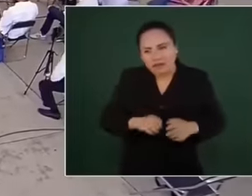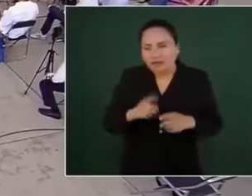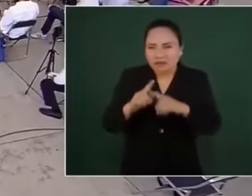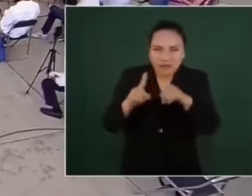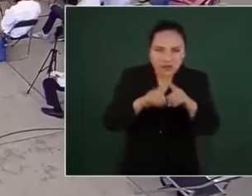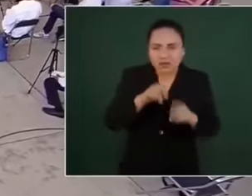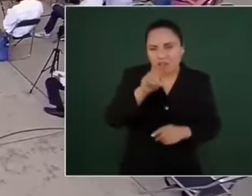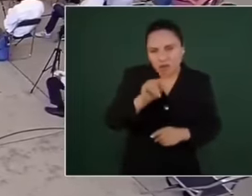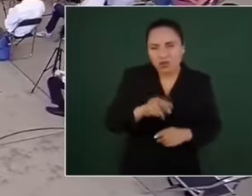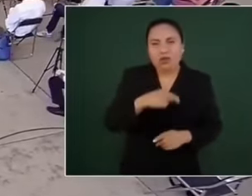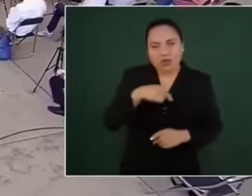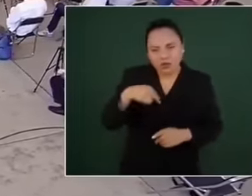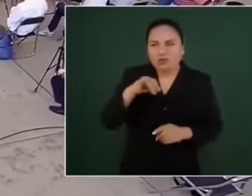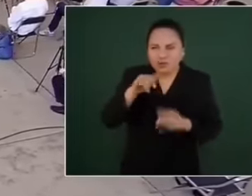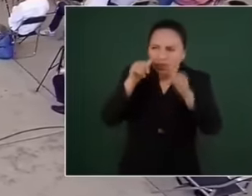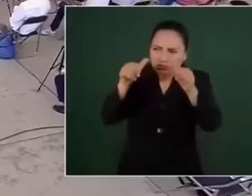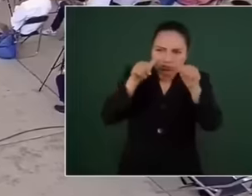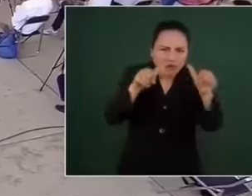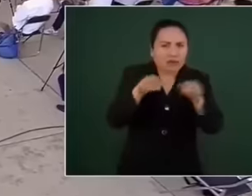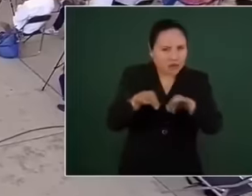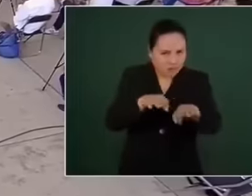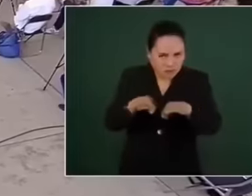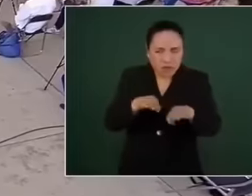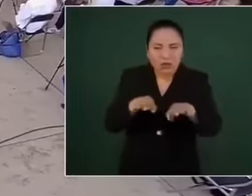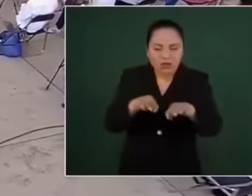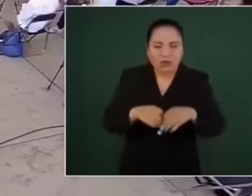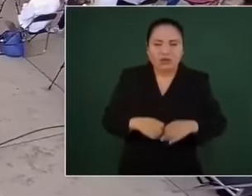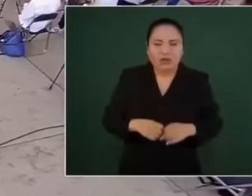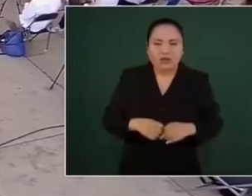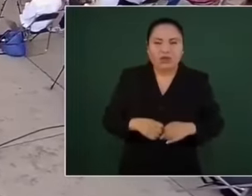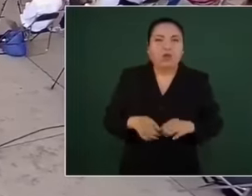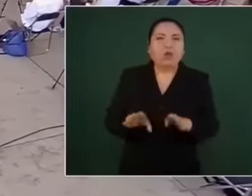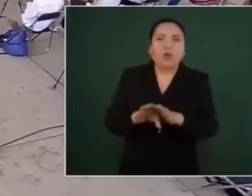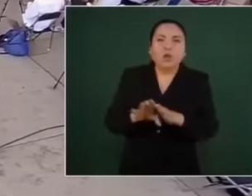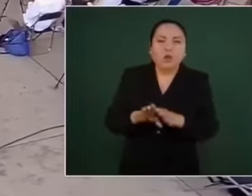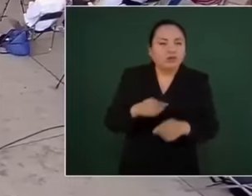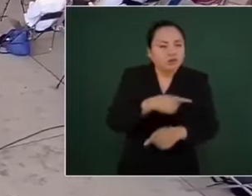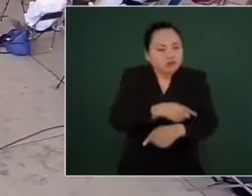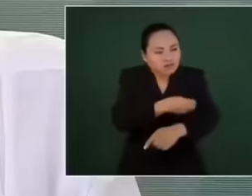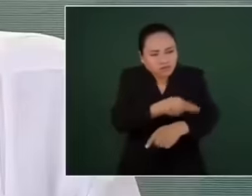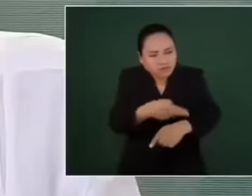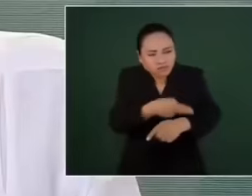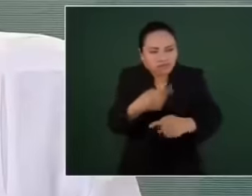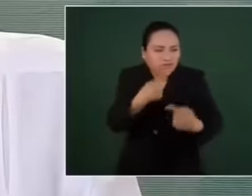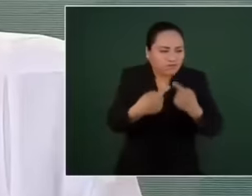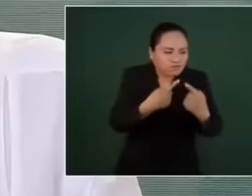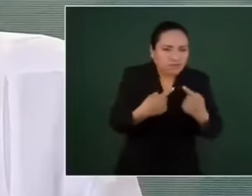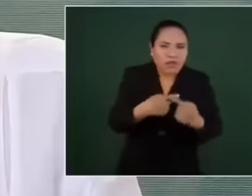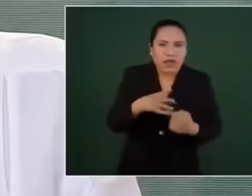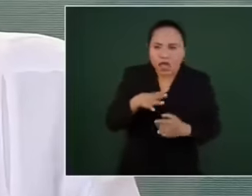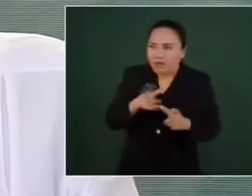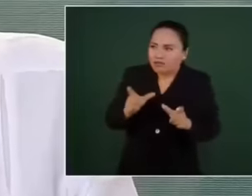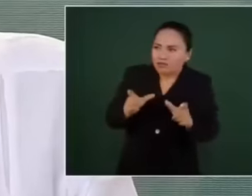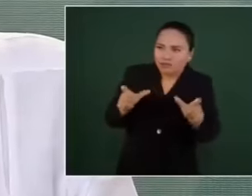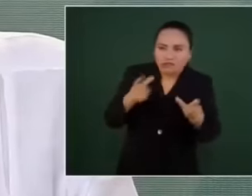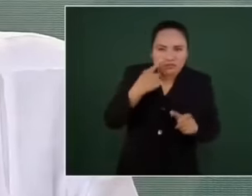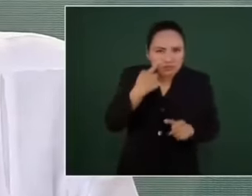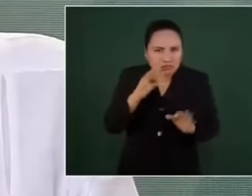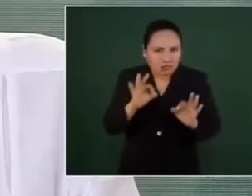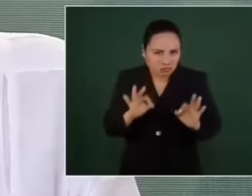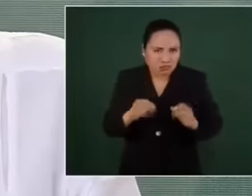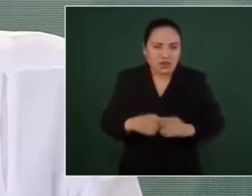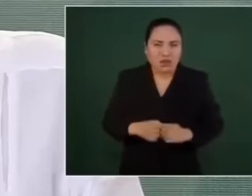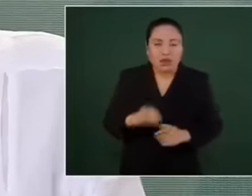tiene la fortaleza de seguir adelante. Vemos un hombre que no descansa y que a pesar de todo dice, aquí estamos.